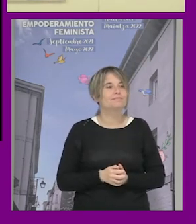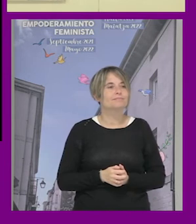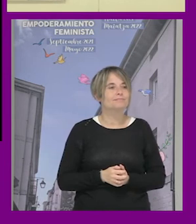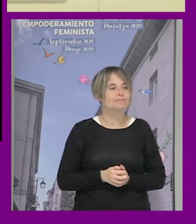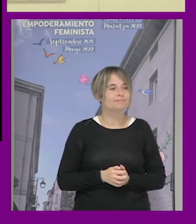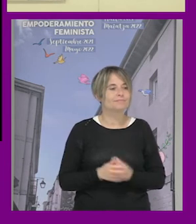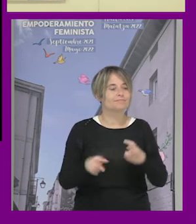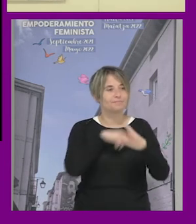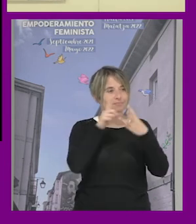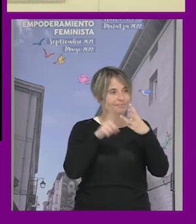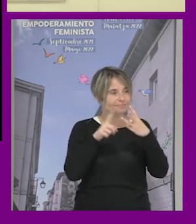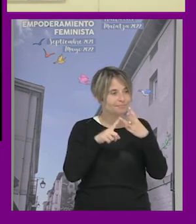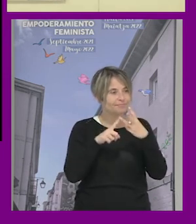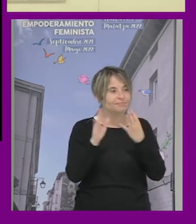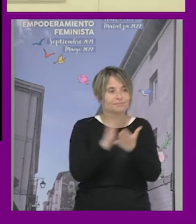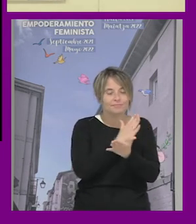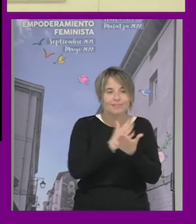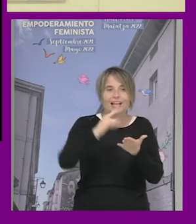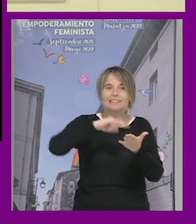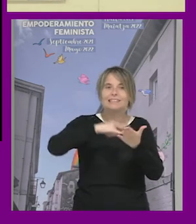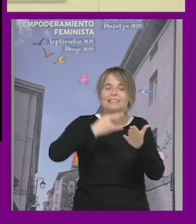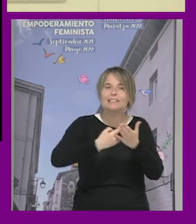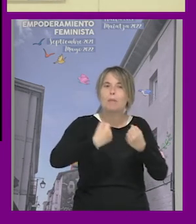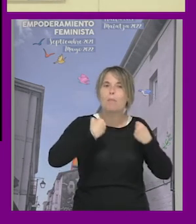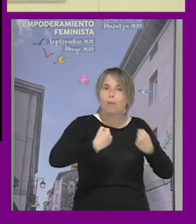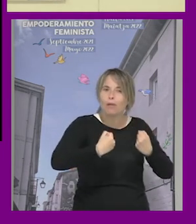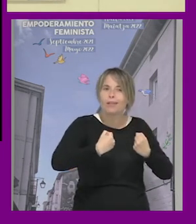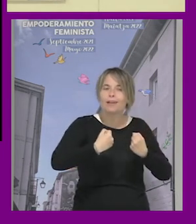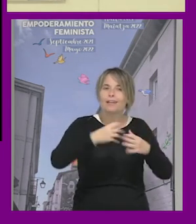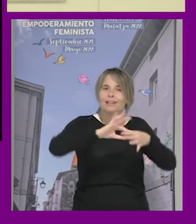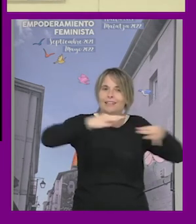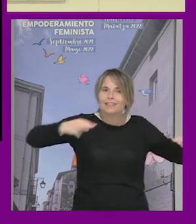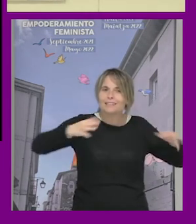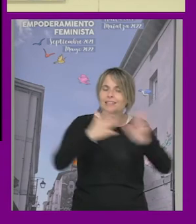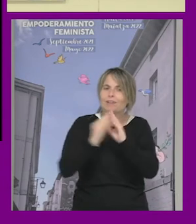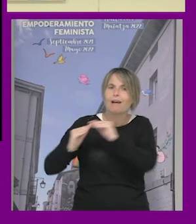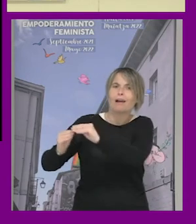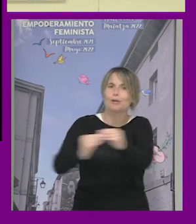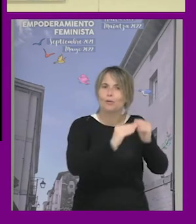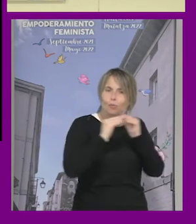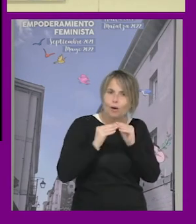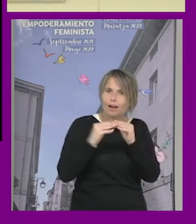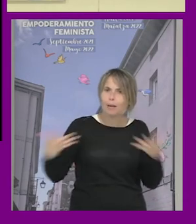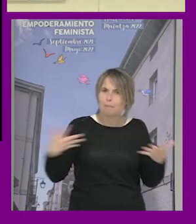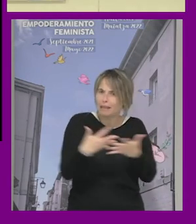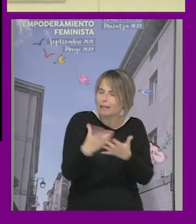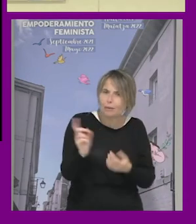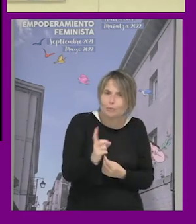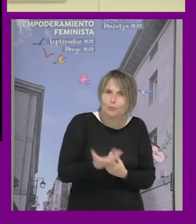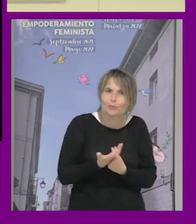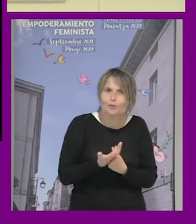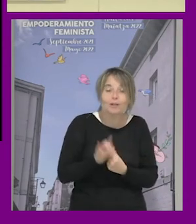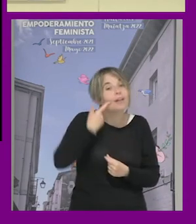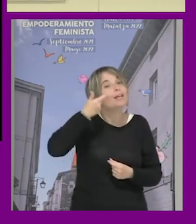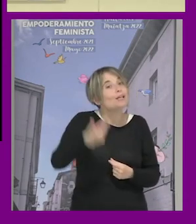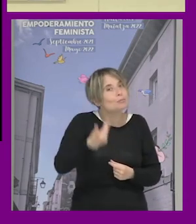en tercer lugar es posible distinguir los sistemas de poder por tanto hablar de interseccionalidad no implica que es todo igual que todo está mezclado sino es